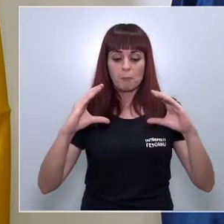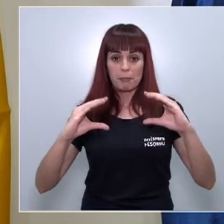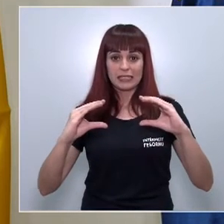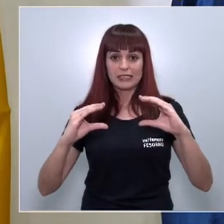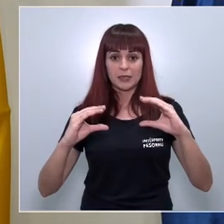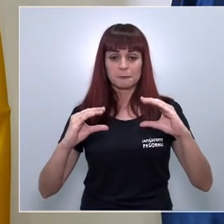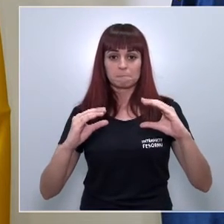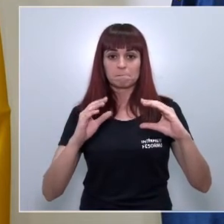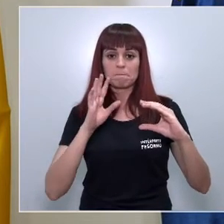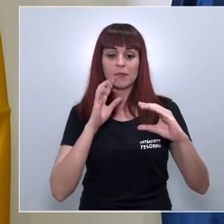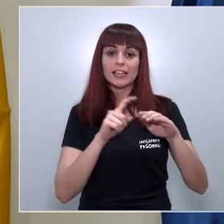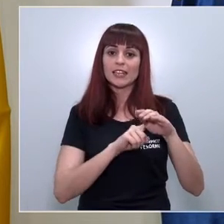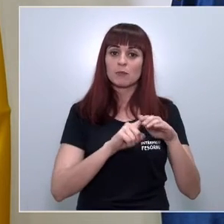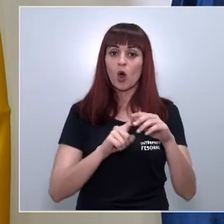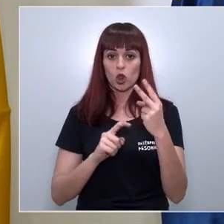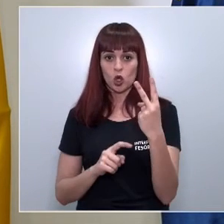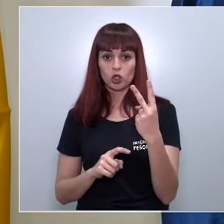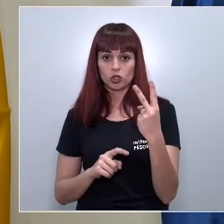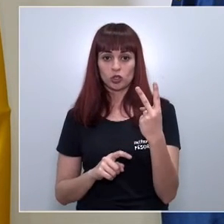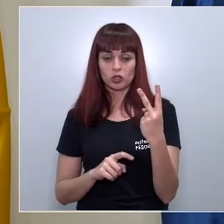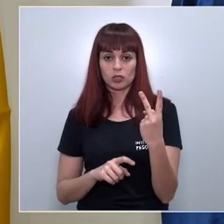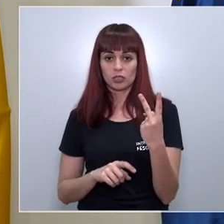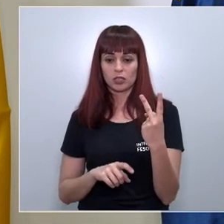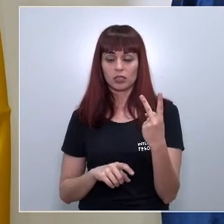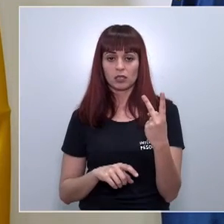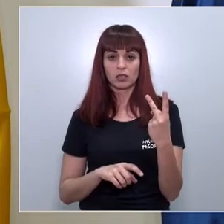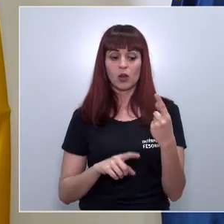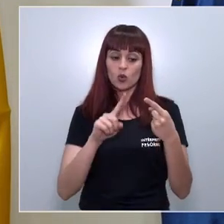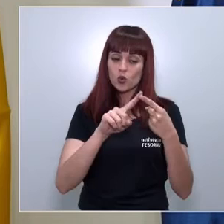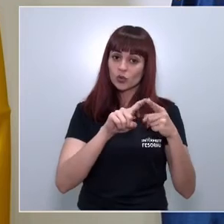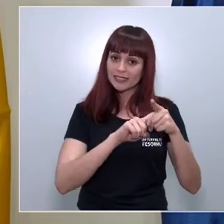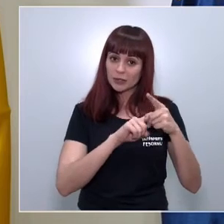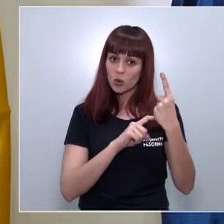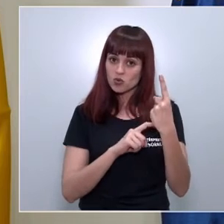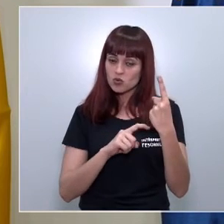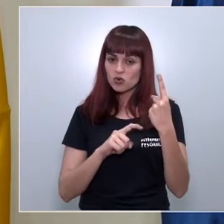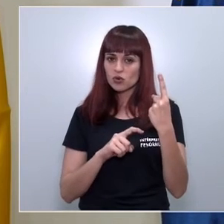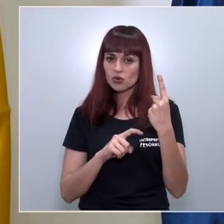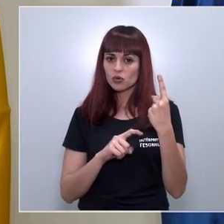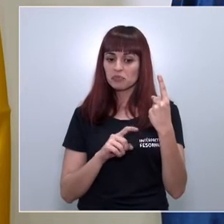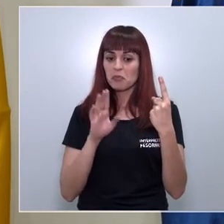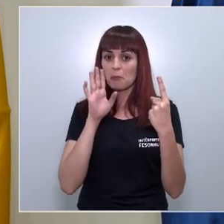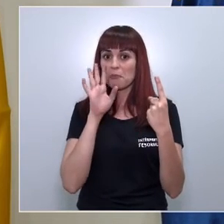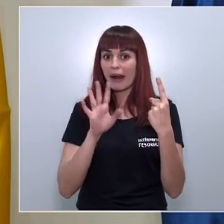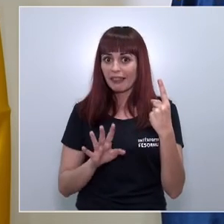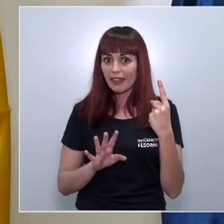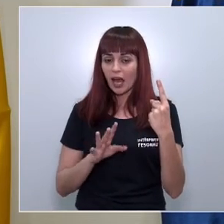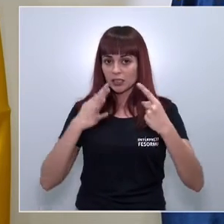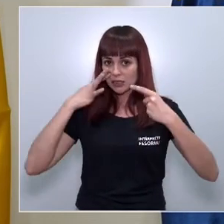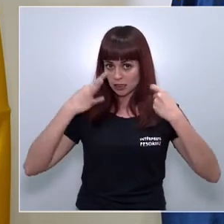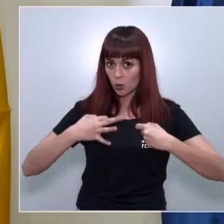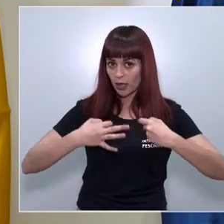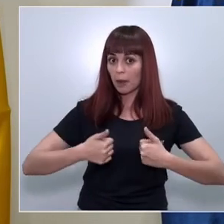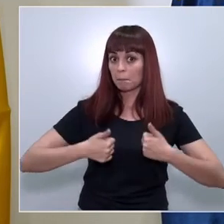mascarillas que había resulta que van dos tipos incluso uno de los tipos que había en principio teóricamente da más seguridad